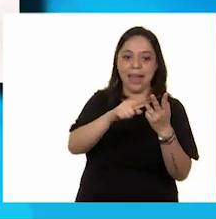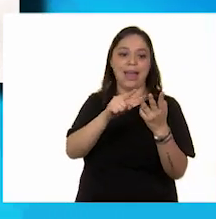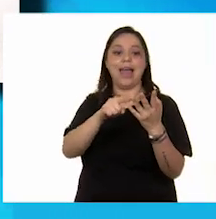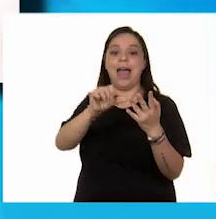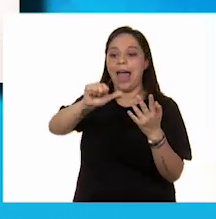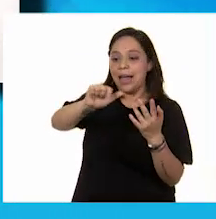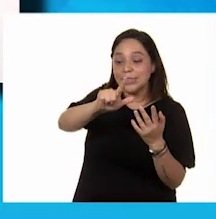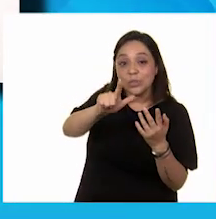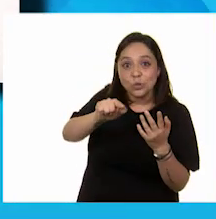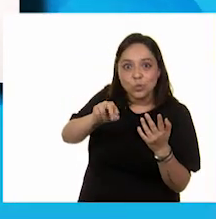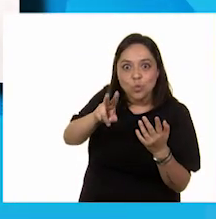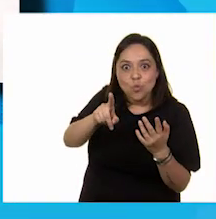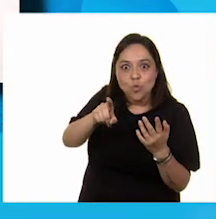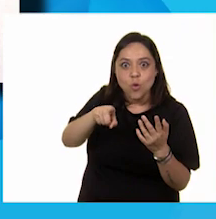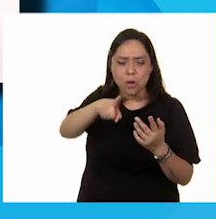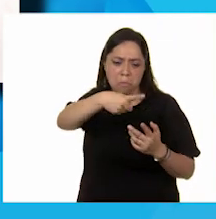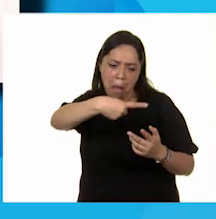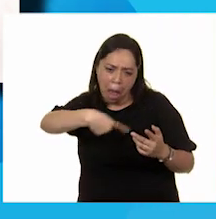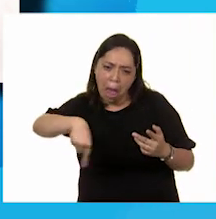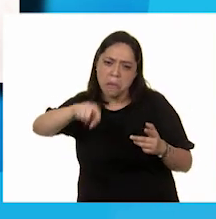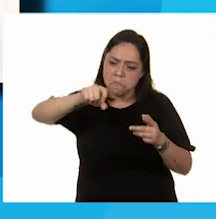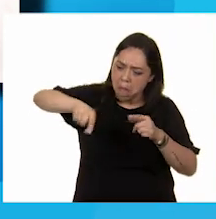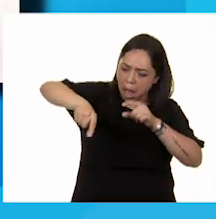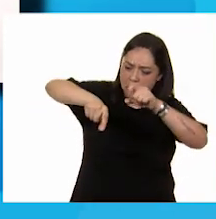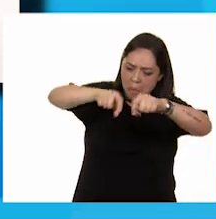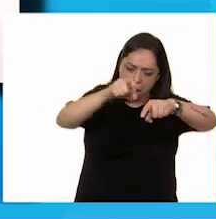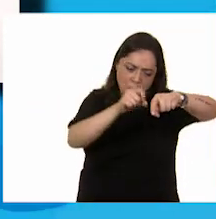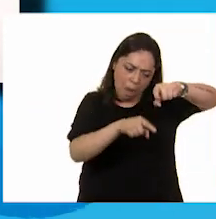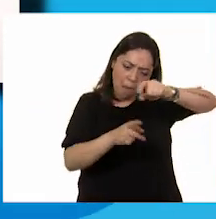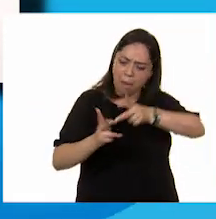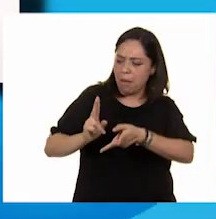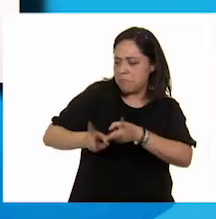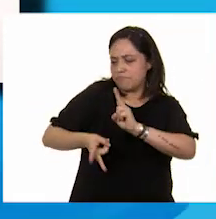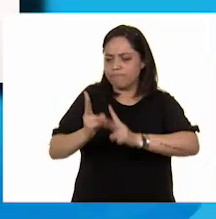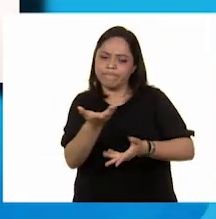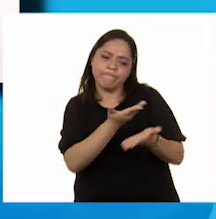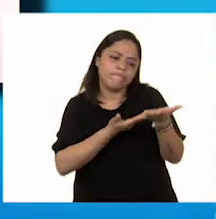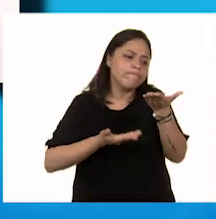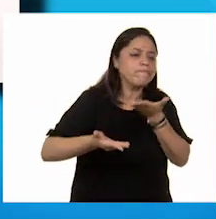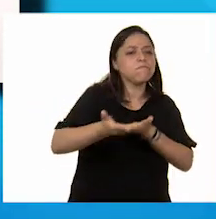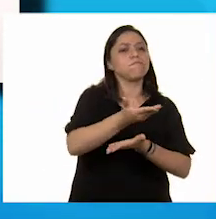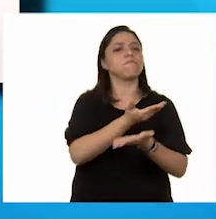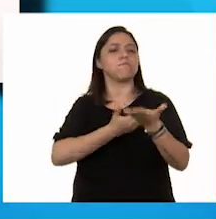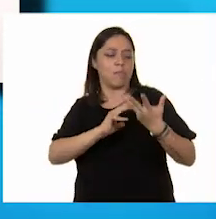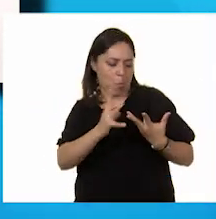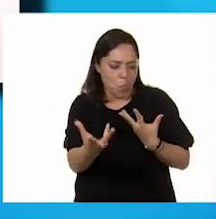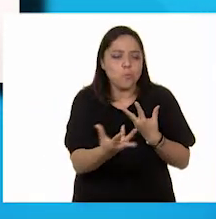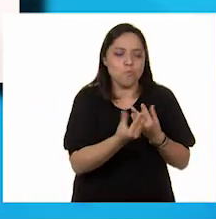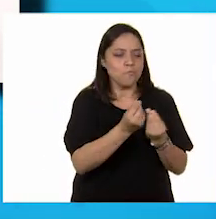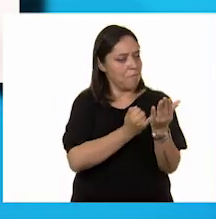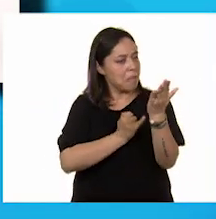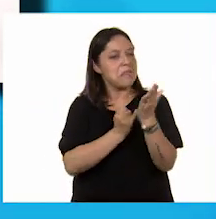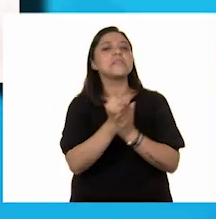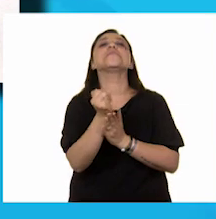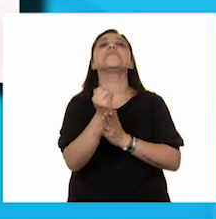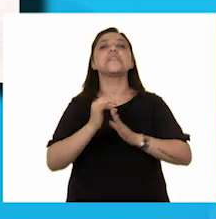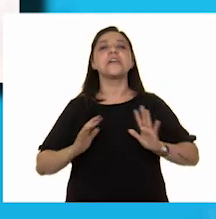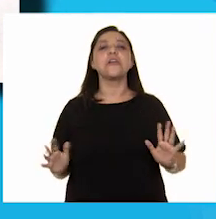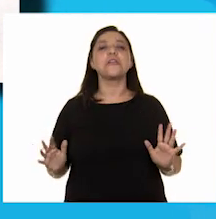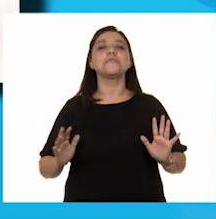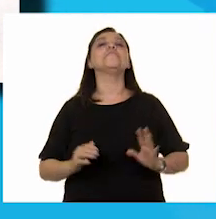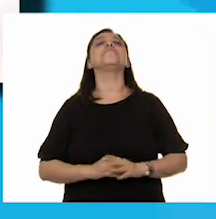Azul, que después de platicar un rato y convivir, decidieron que seguirían juntas el camino. Así,